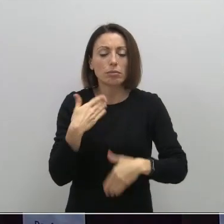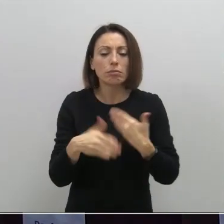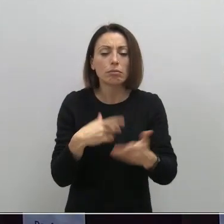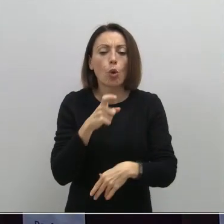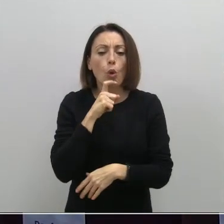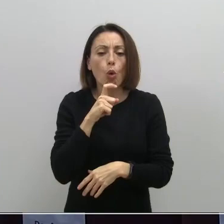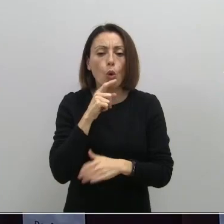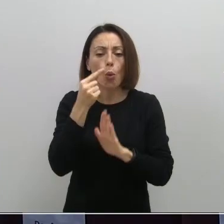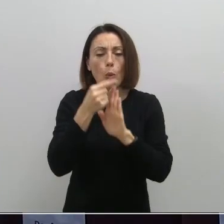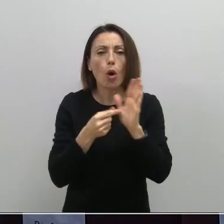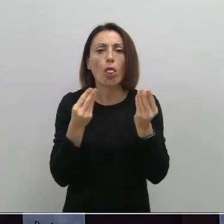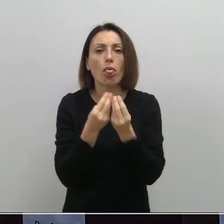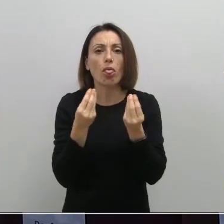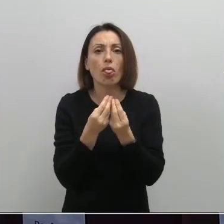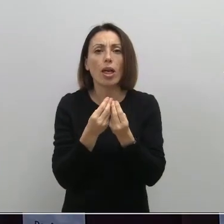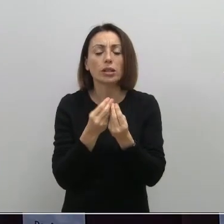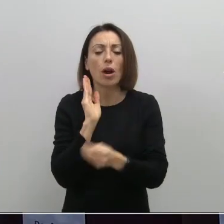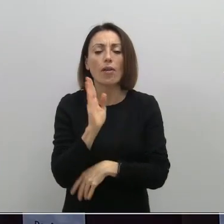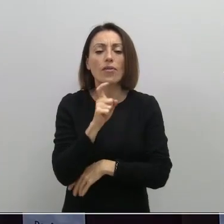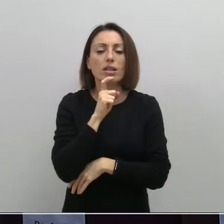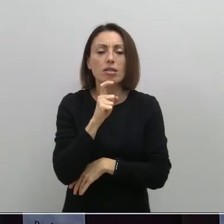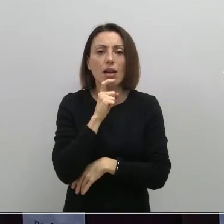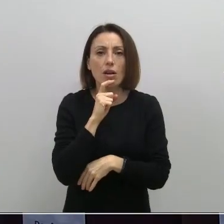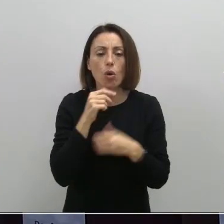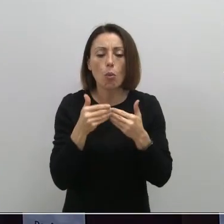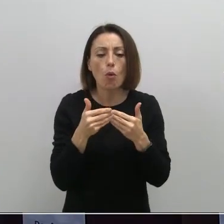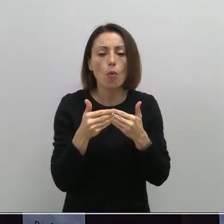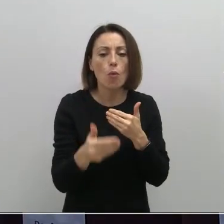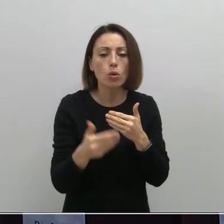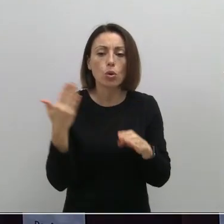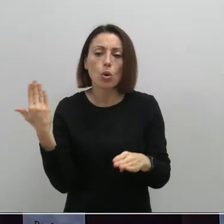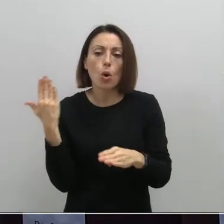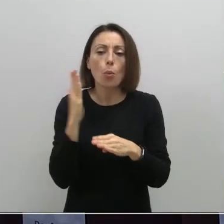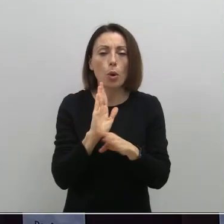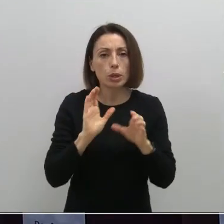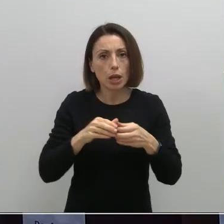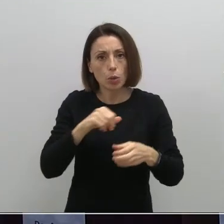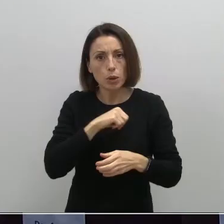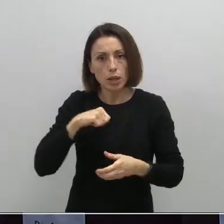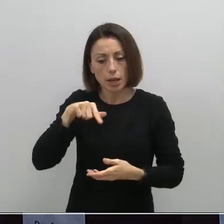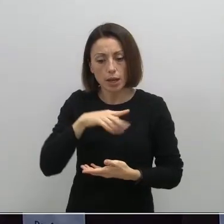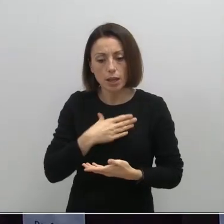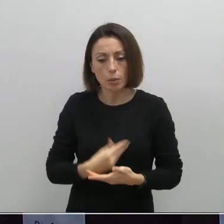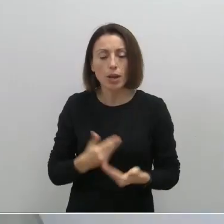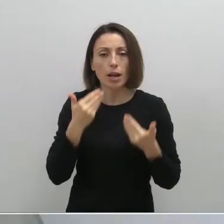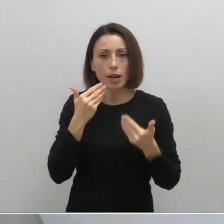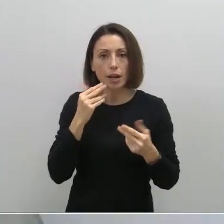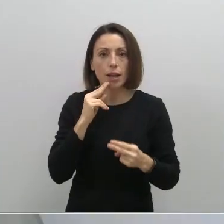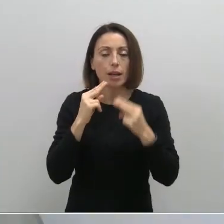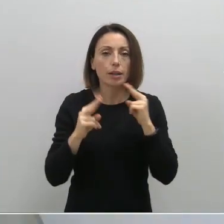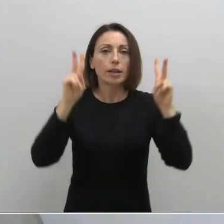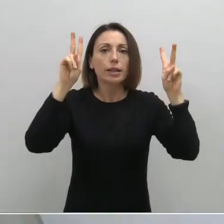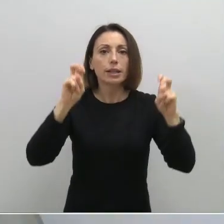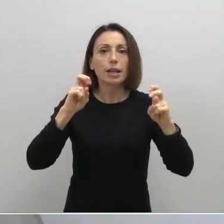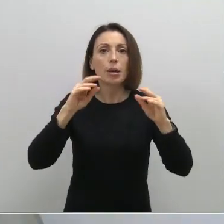actual de los datos, cómo afecta a las previsiones, a la propuesta que va a hacer la comunidad. Gracias. Bueno, respecto